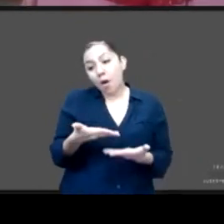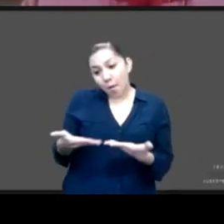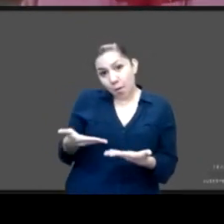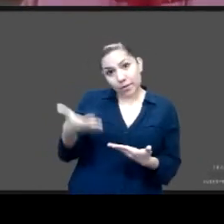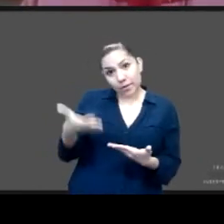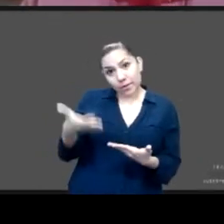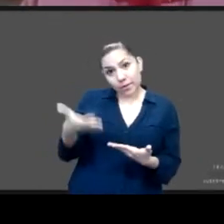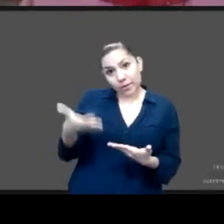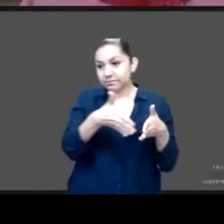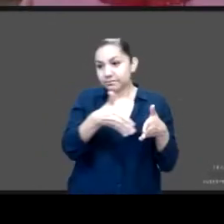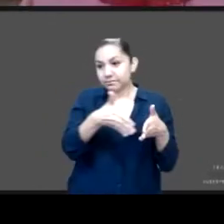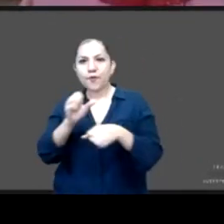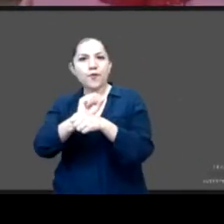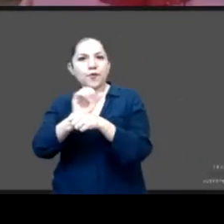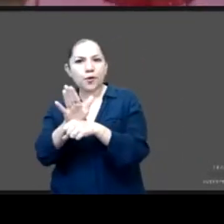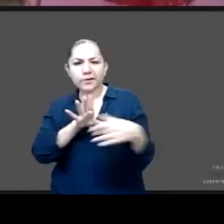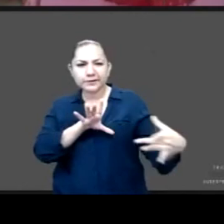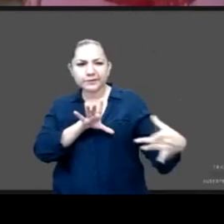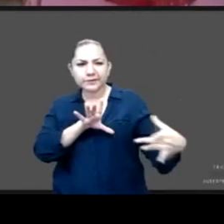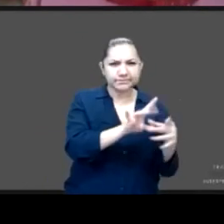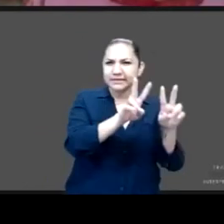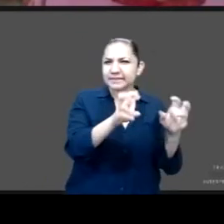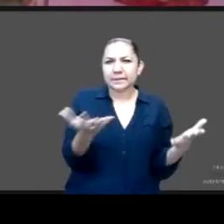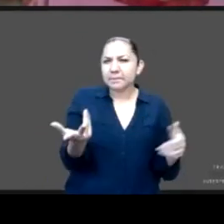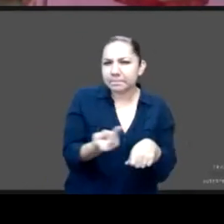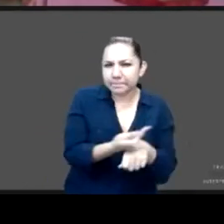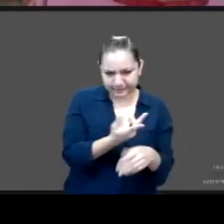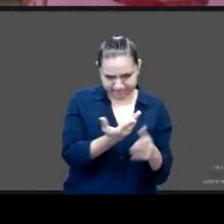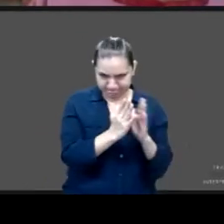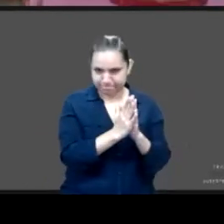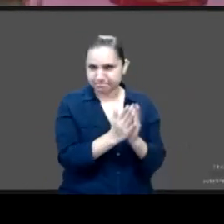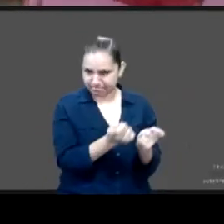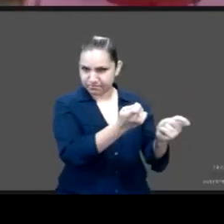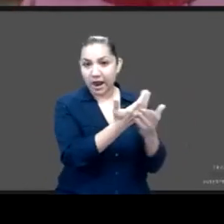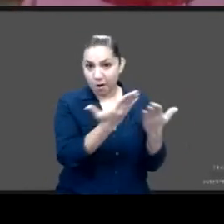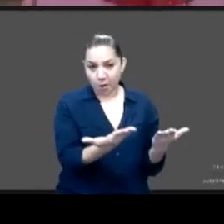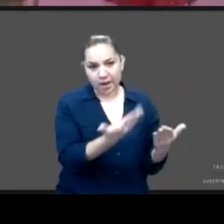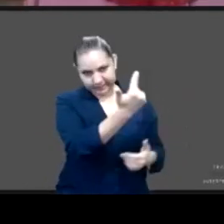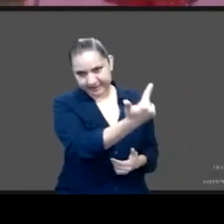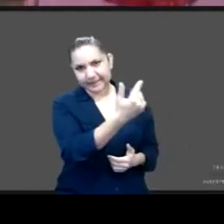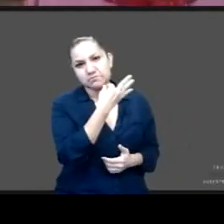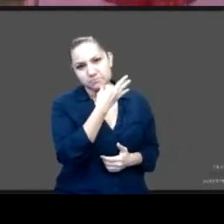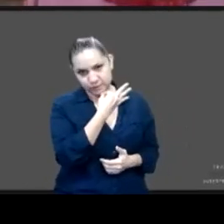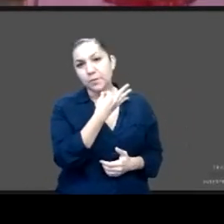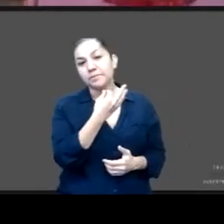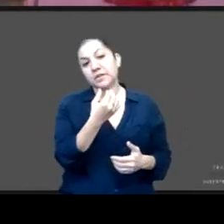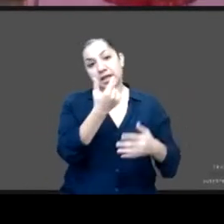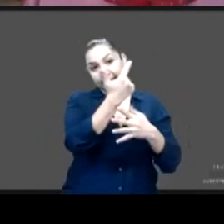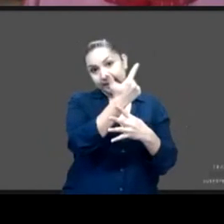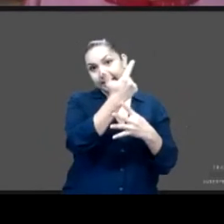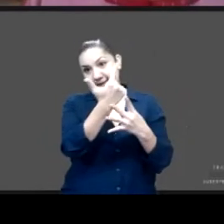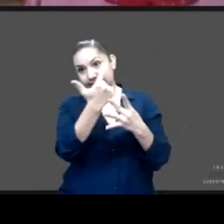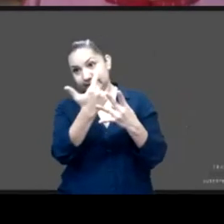COVID. Maricruz, por favor, tenemos siete minutos cada una de las personas en este primer bloque. Les pediría